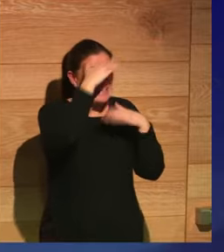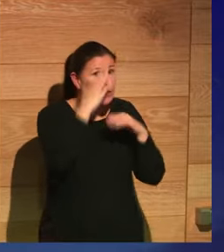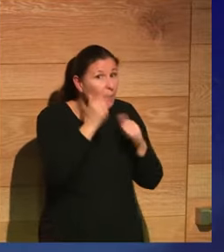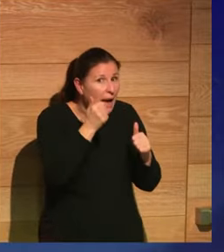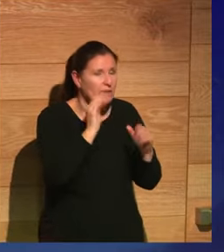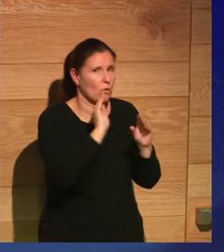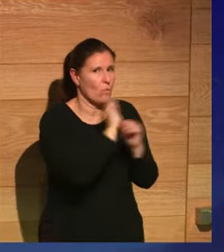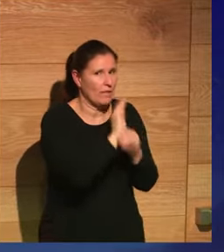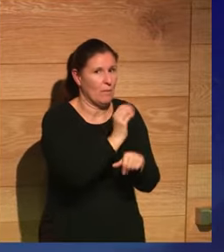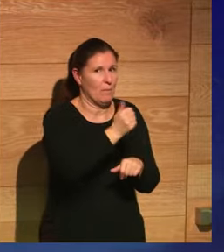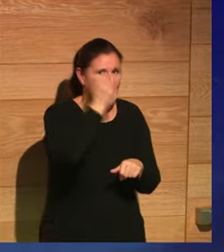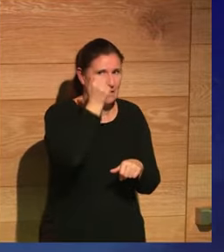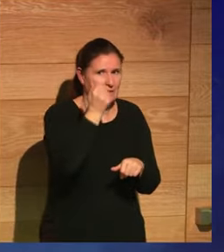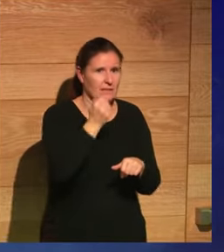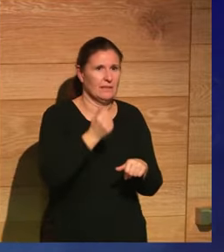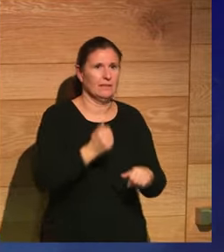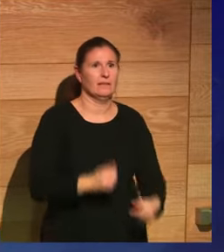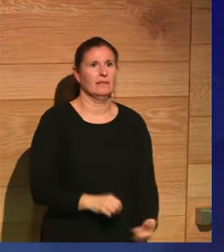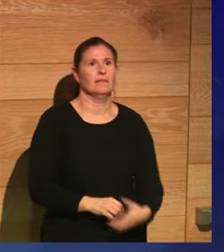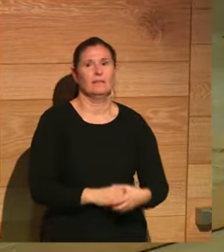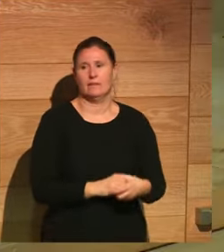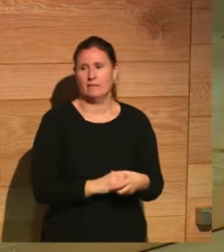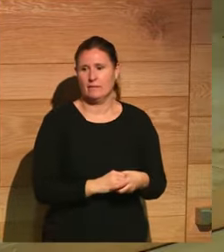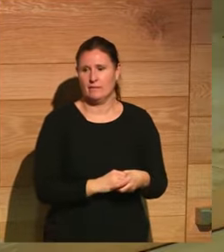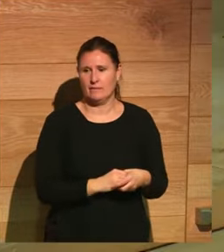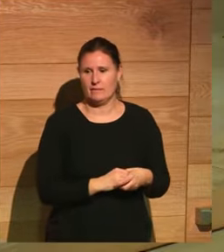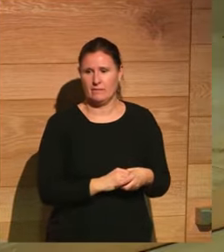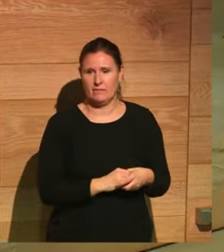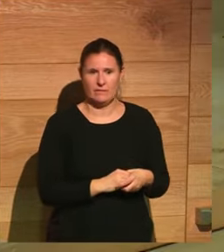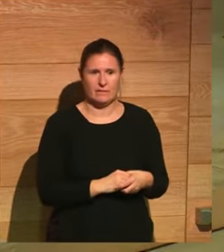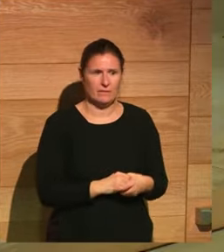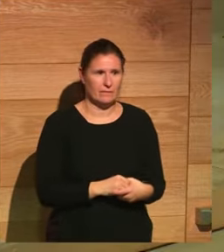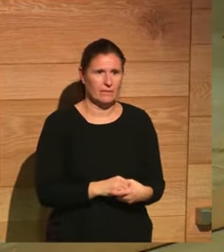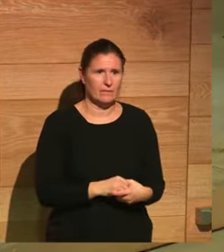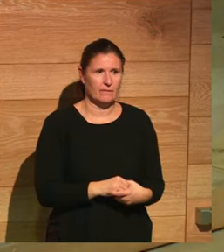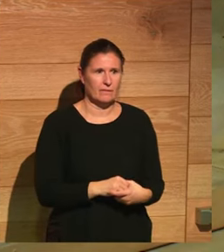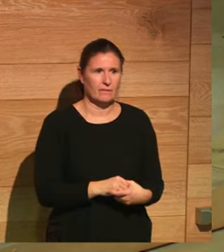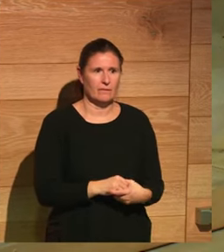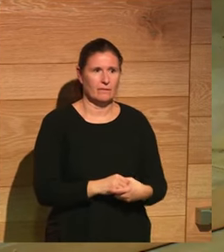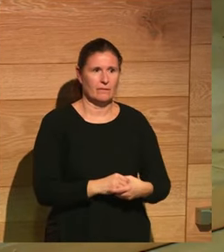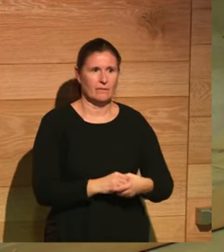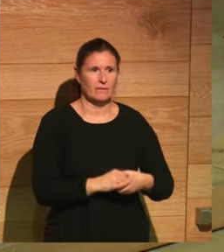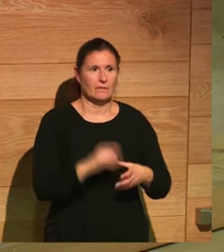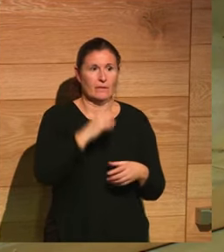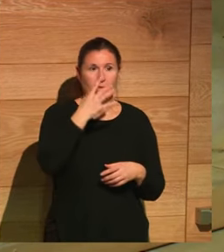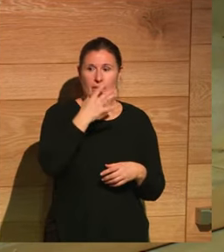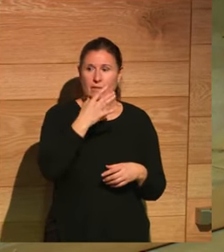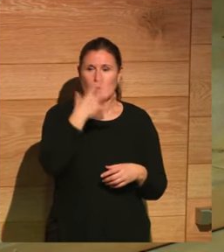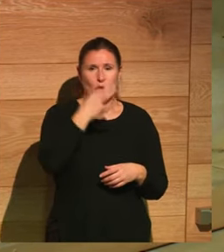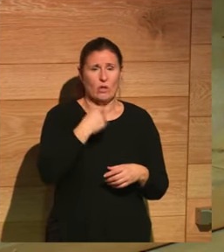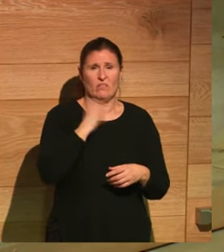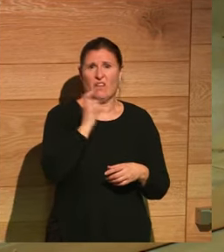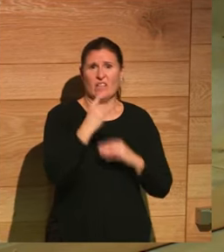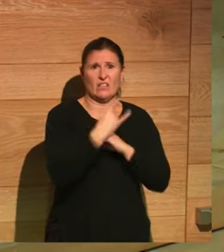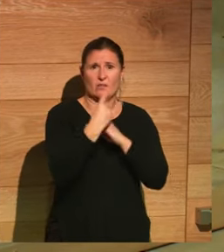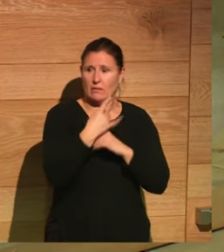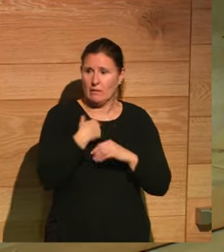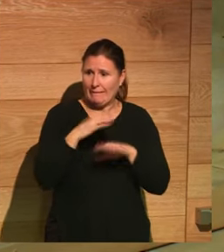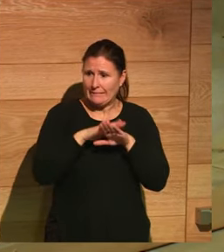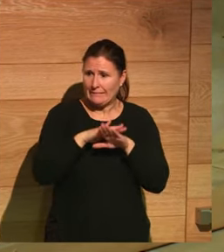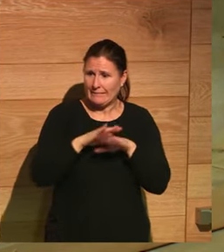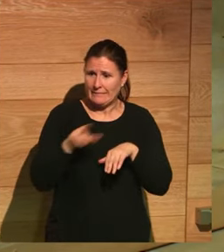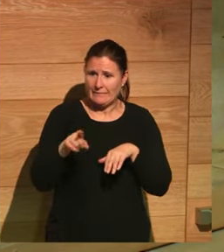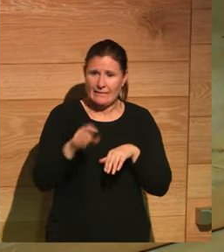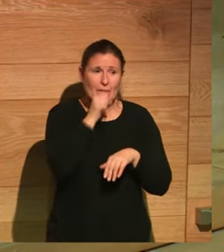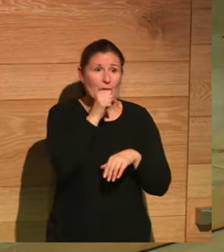ya estás prevenido contra ellos si si bueno yo es que creo que nos la cuelan constantemente perdón di